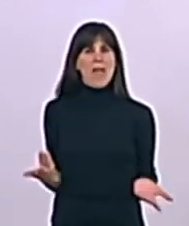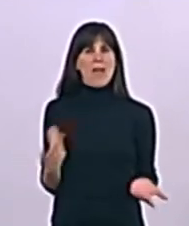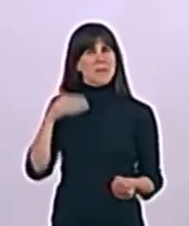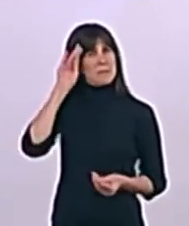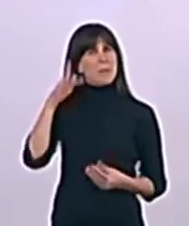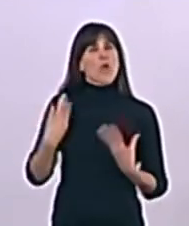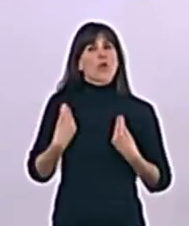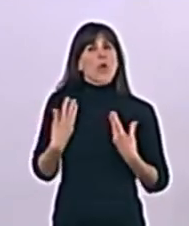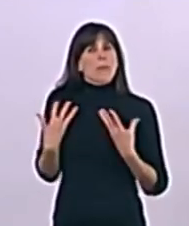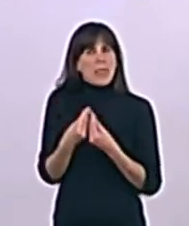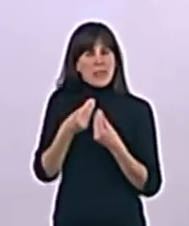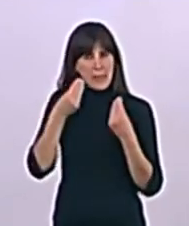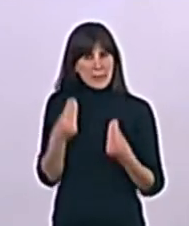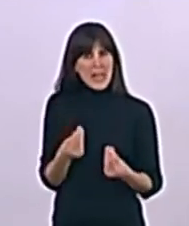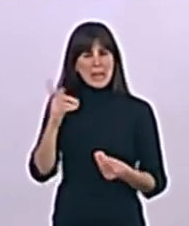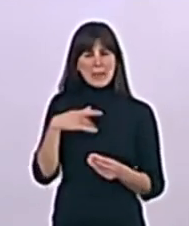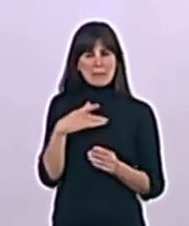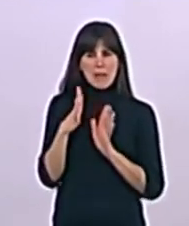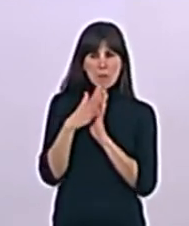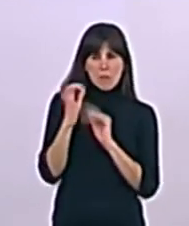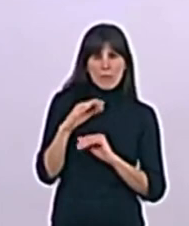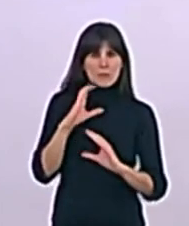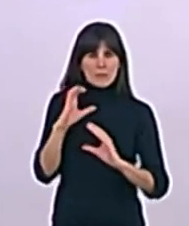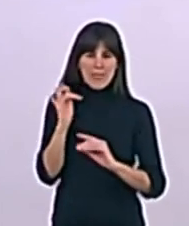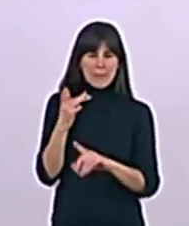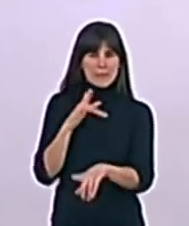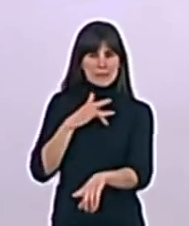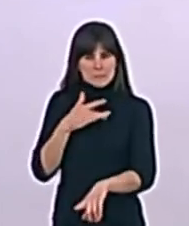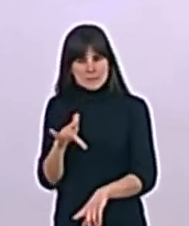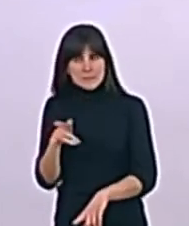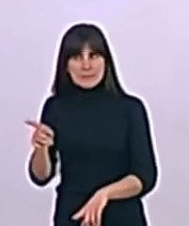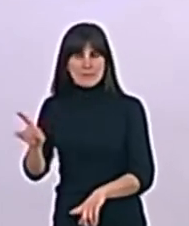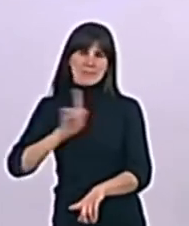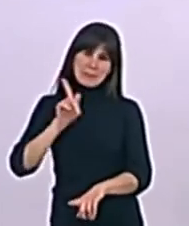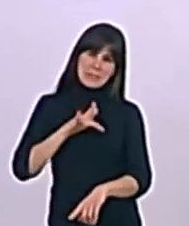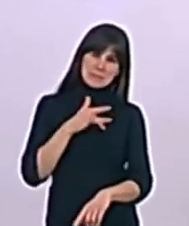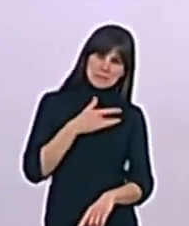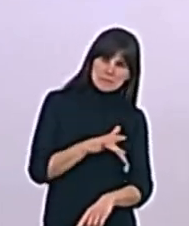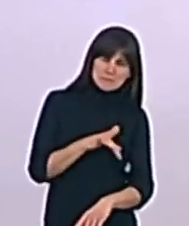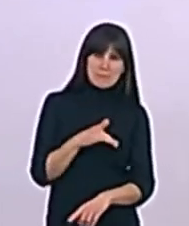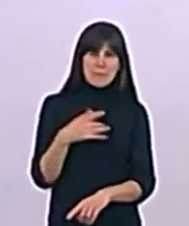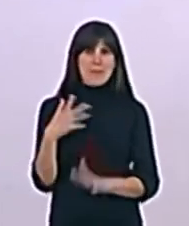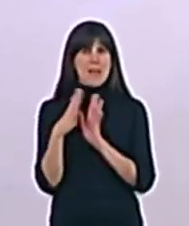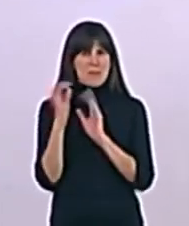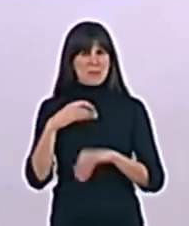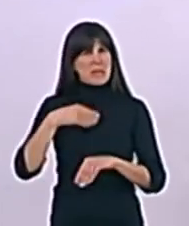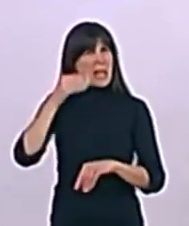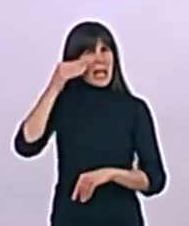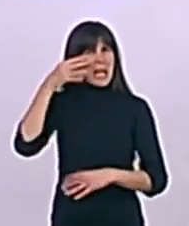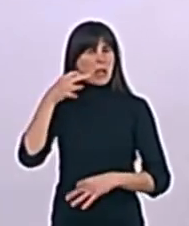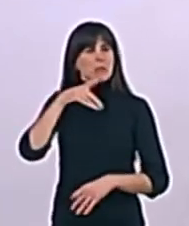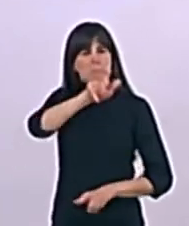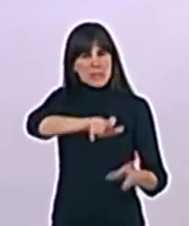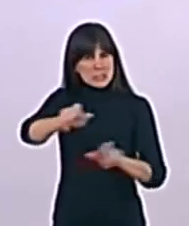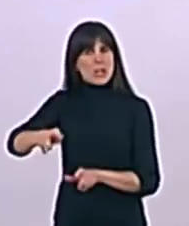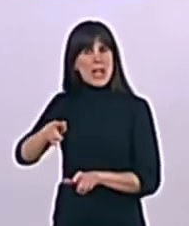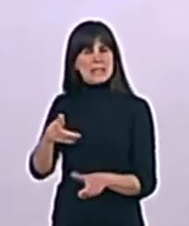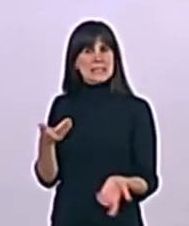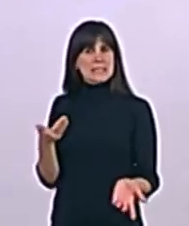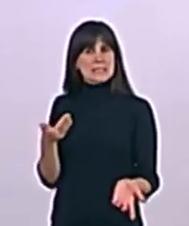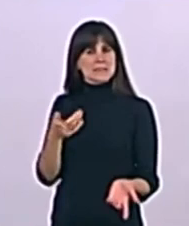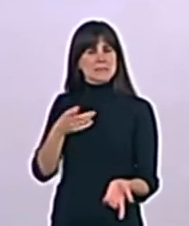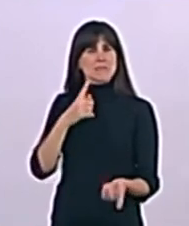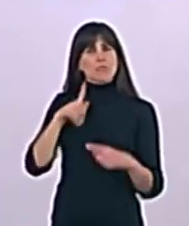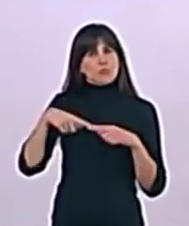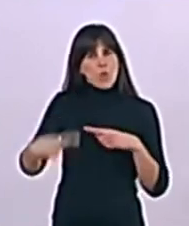lado y ceder de otro. Yo creo en la gente, yo creo en las personas que cada día construyen nuestro país, pero ya no creo